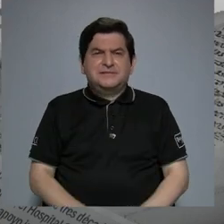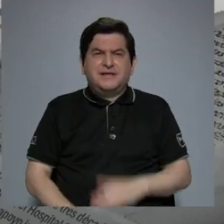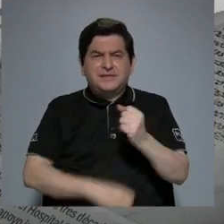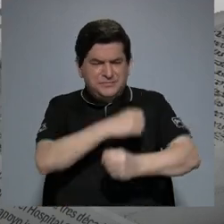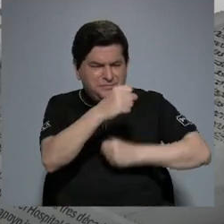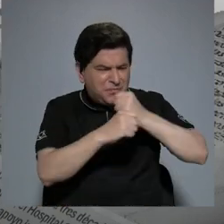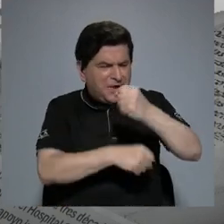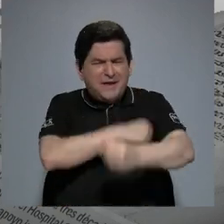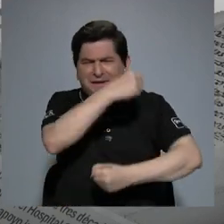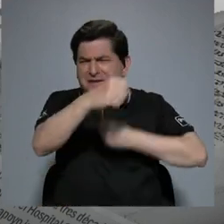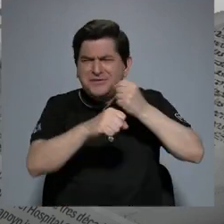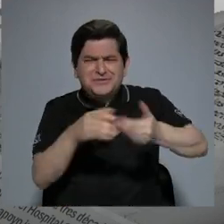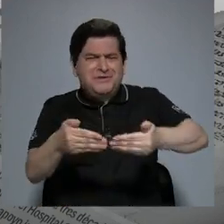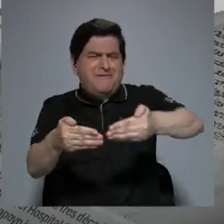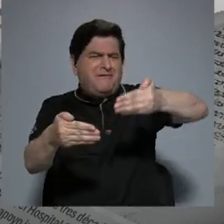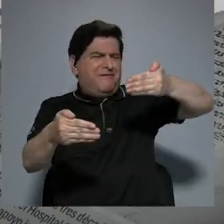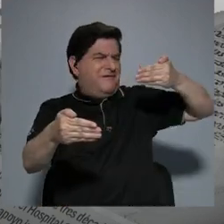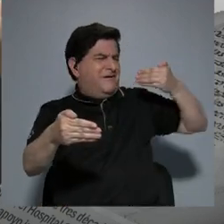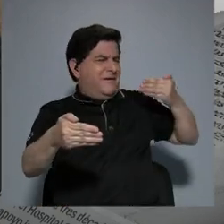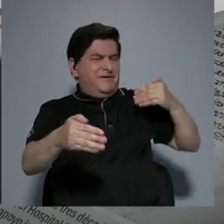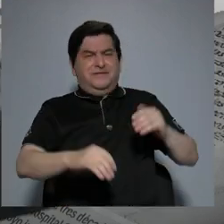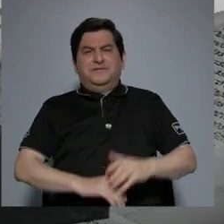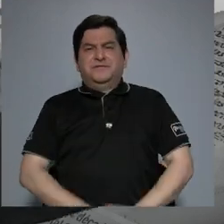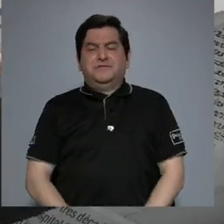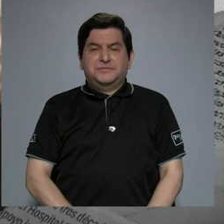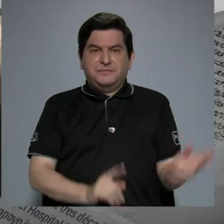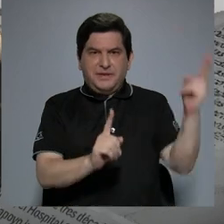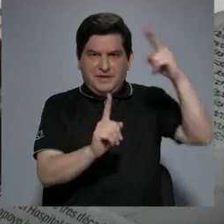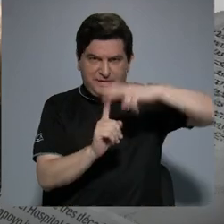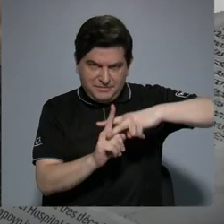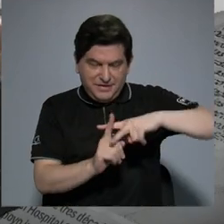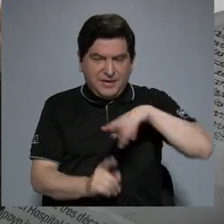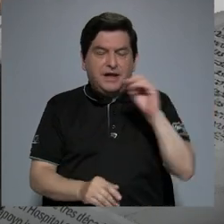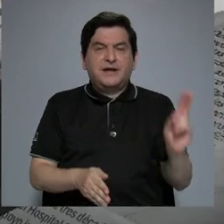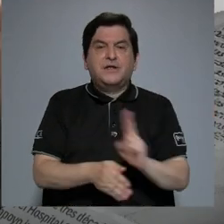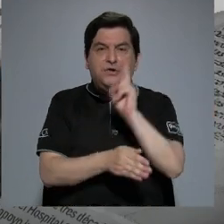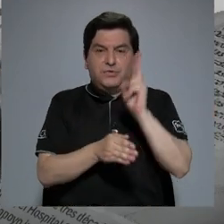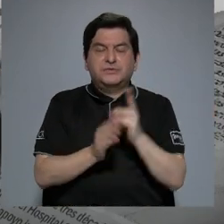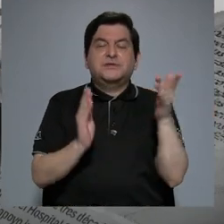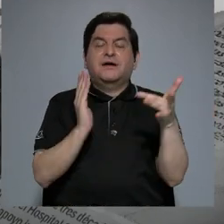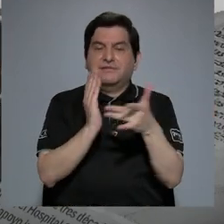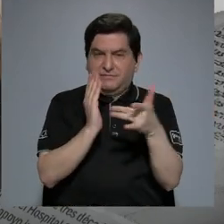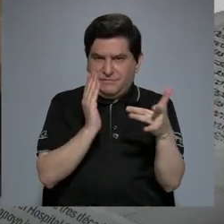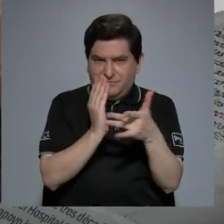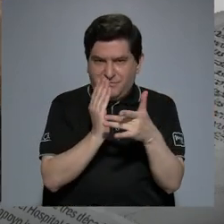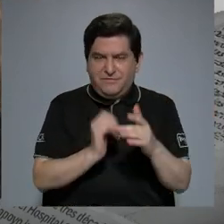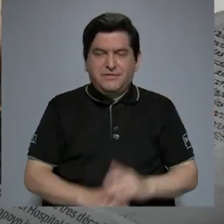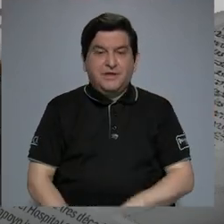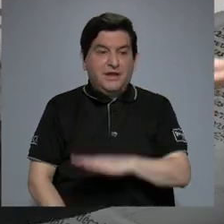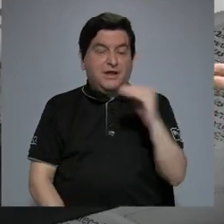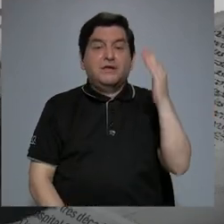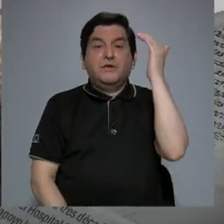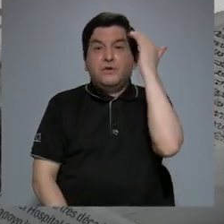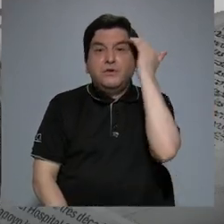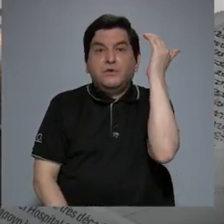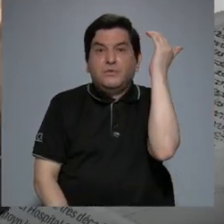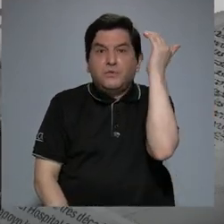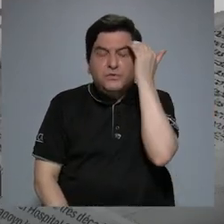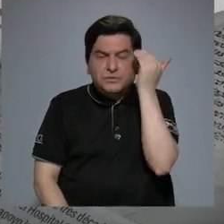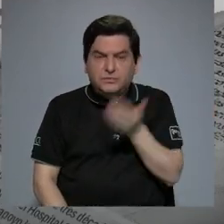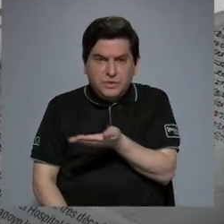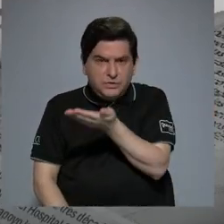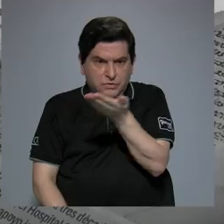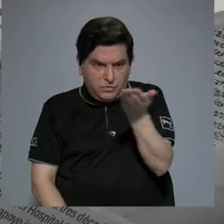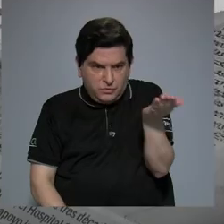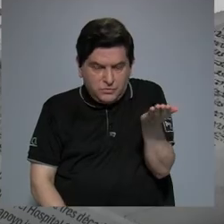décadas, por decirlo así, al poder aplicar y usar esta tecnología y este conocimiento que